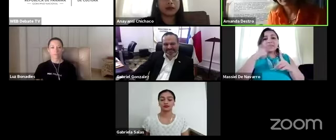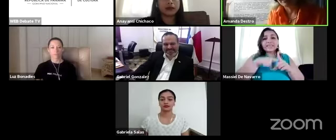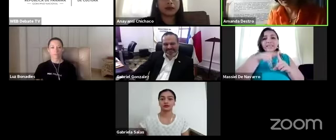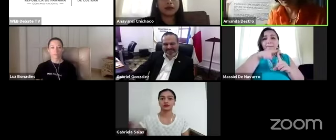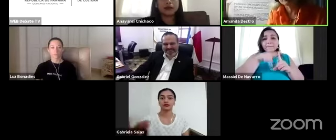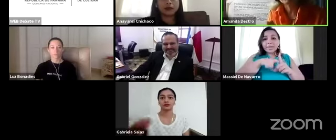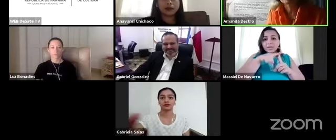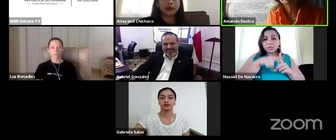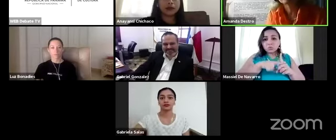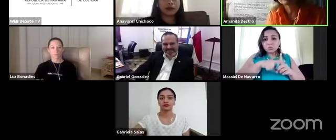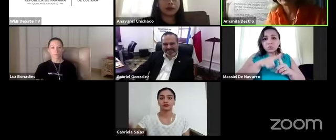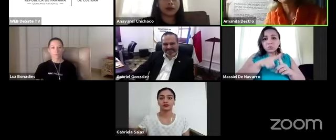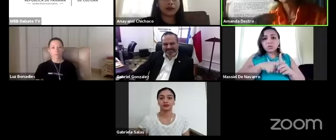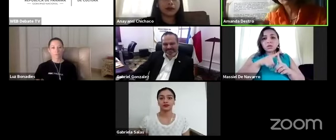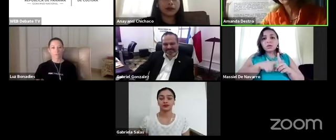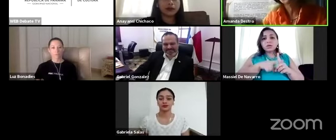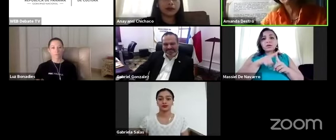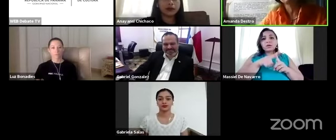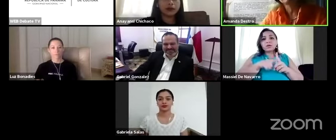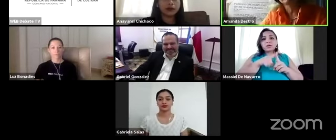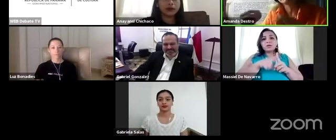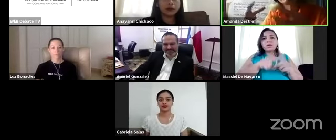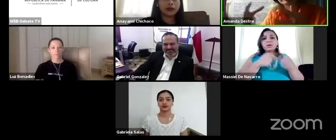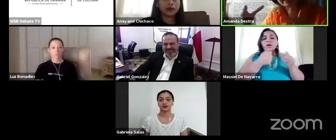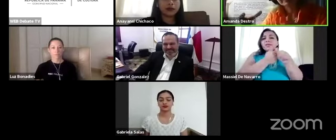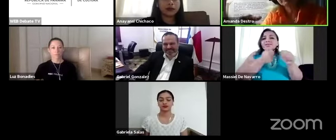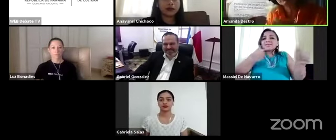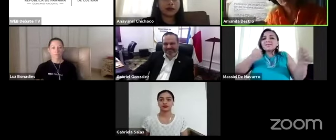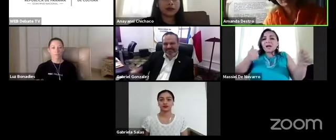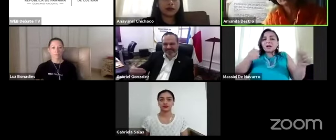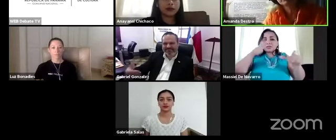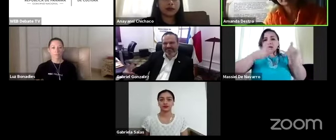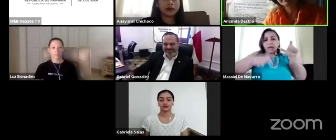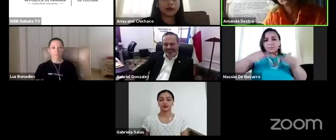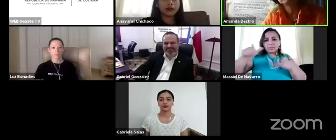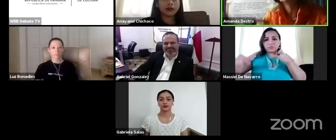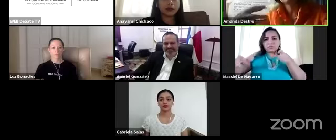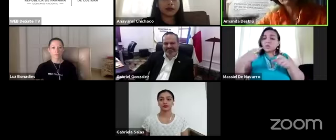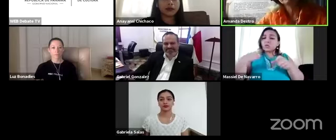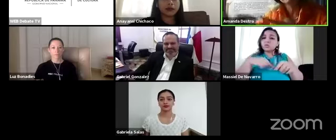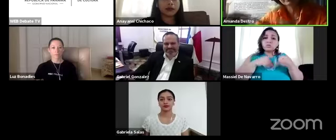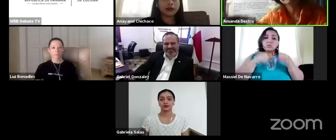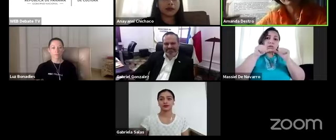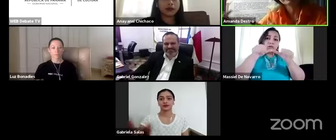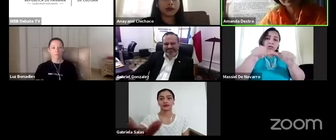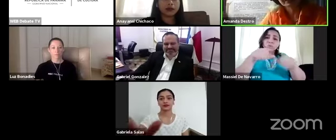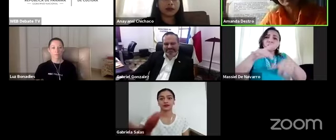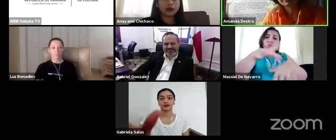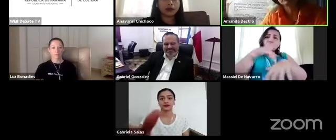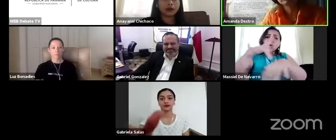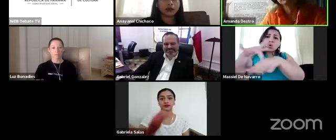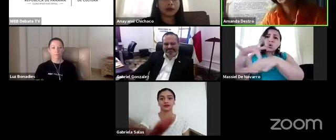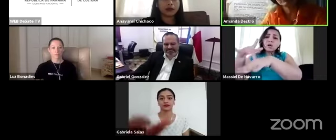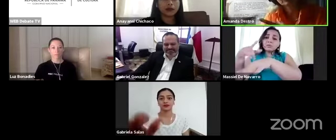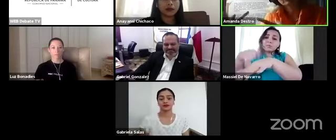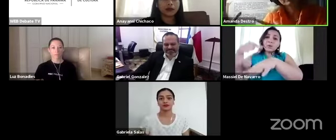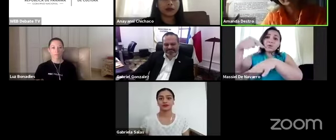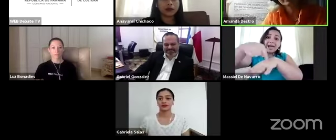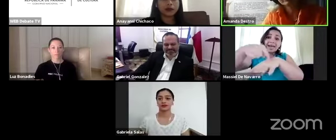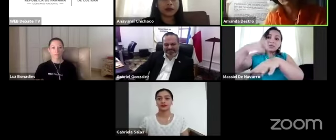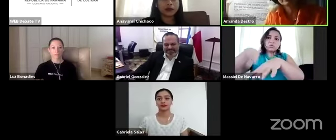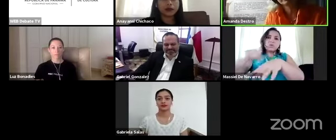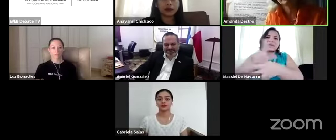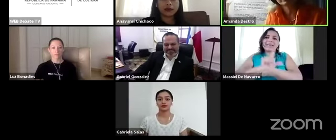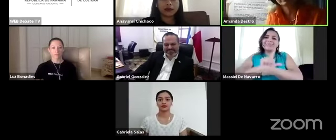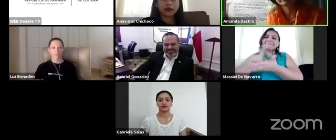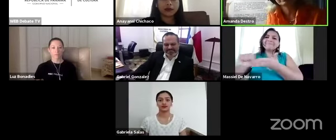los objetos serán todos seguiremos tocando objetos pero tienen que ser sanificados sin duda